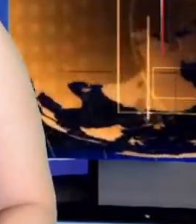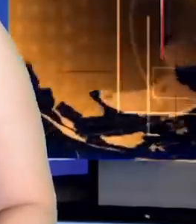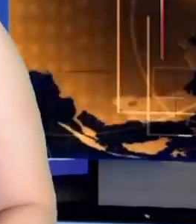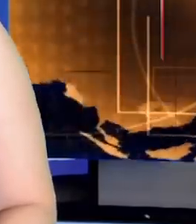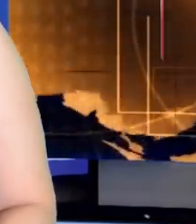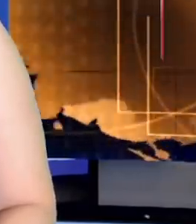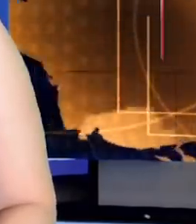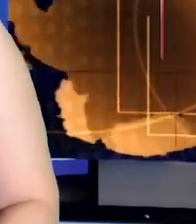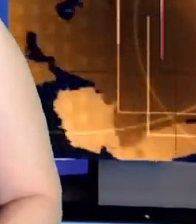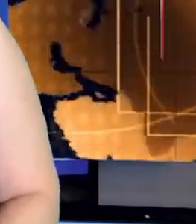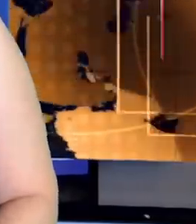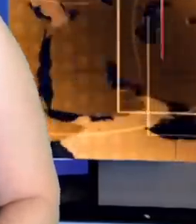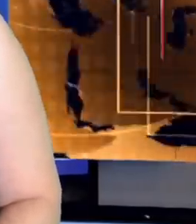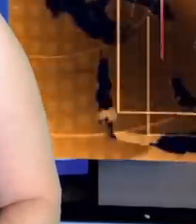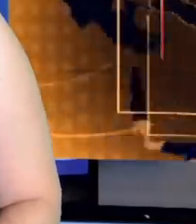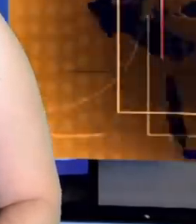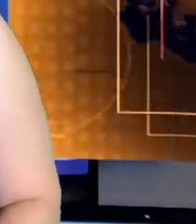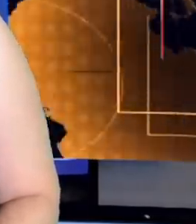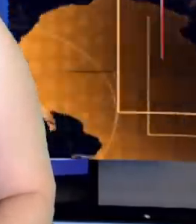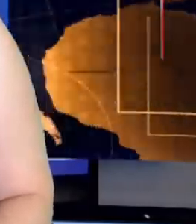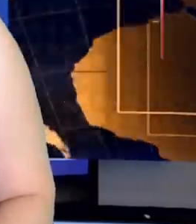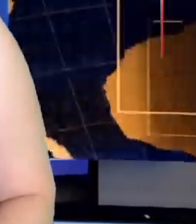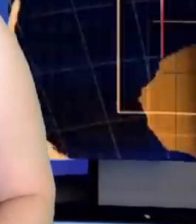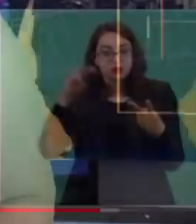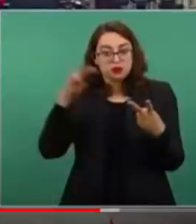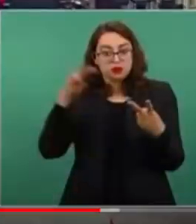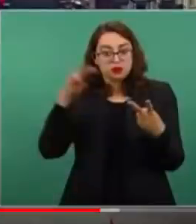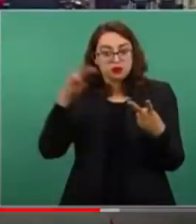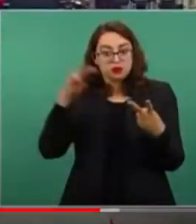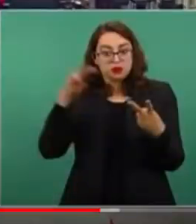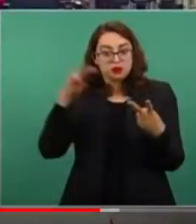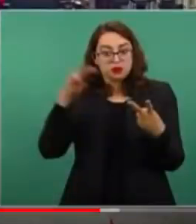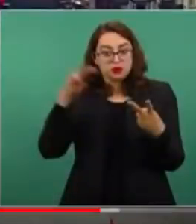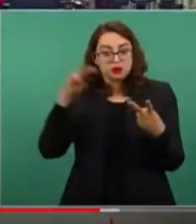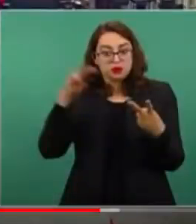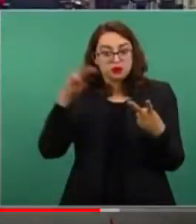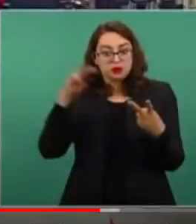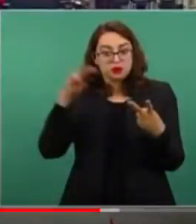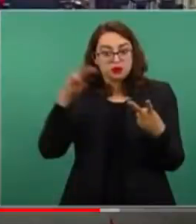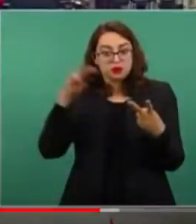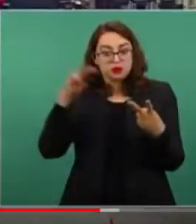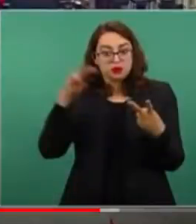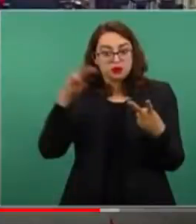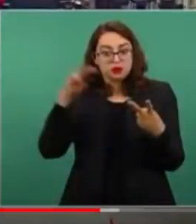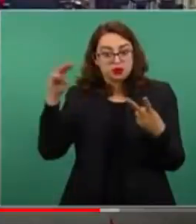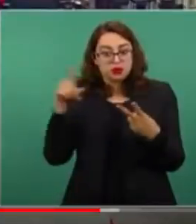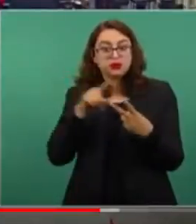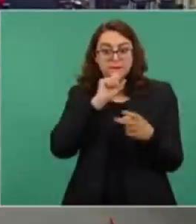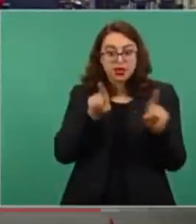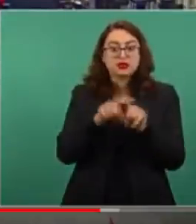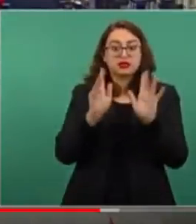López Obrador. Vamos escuchando con bastante, bastante atención.